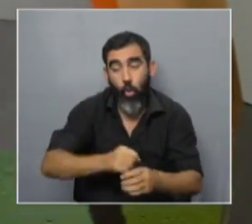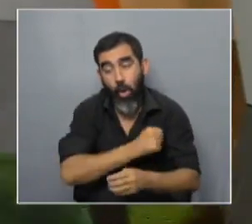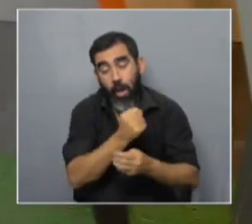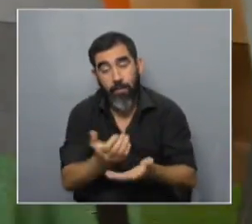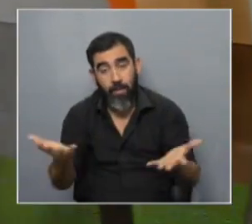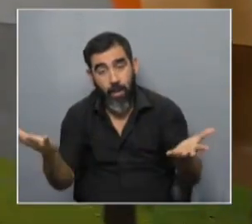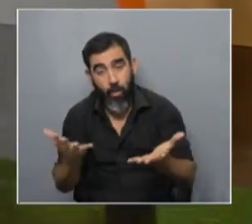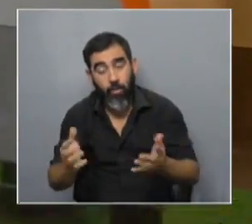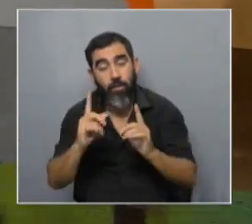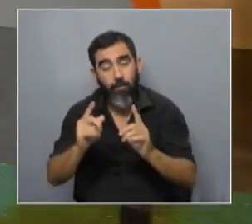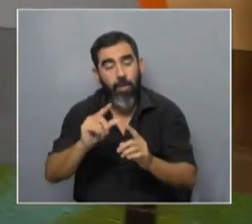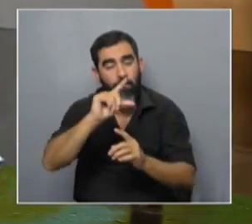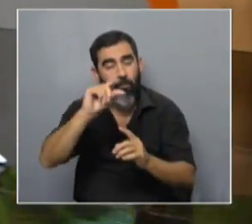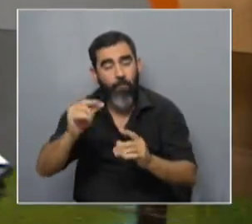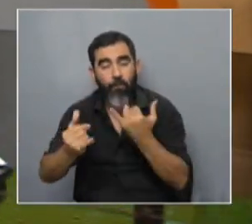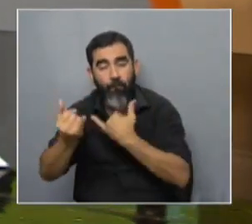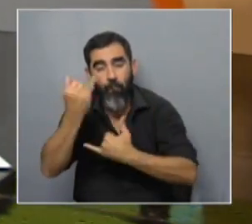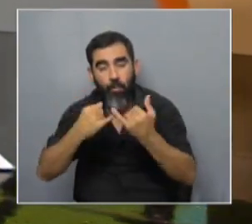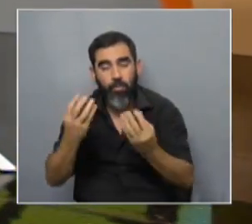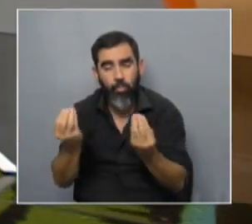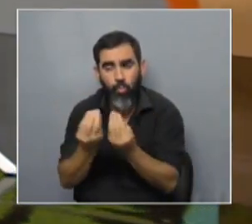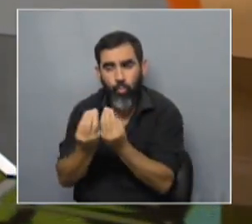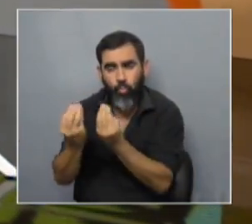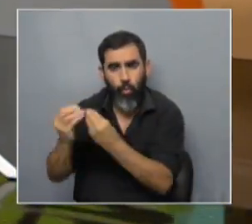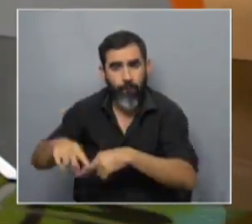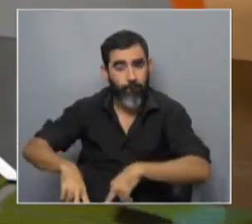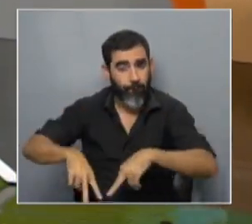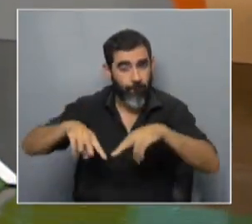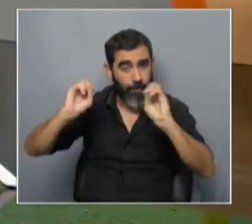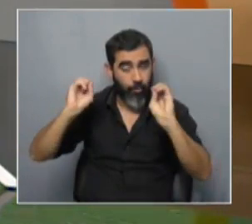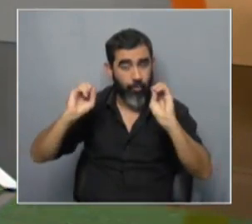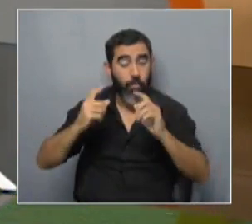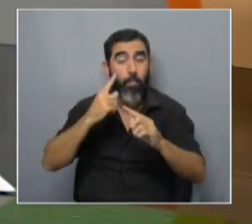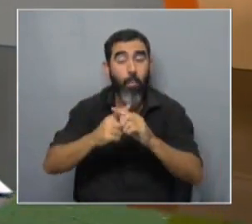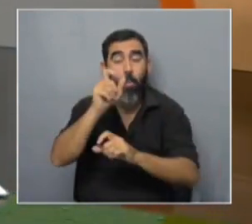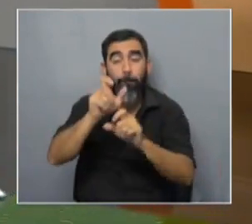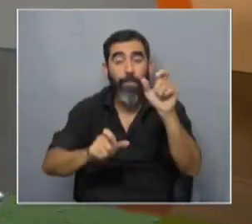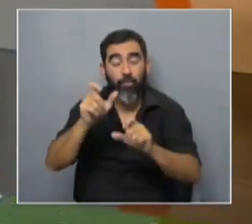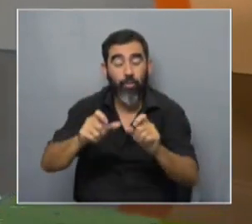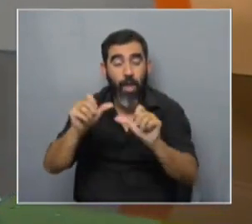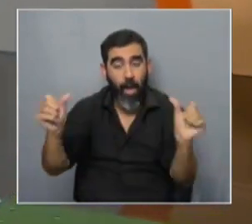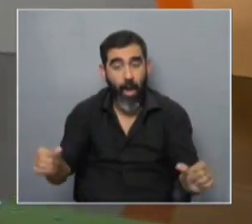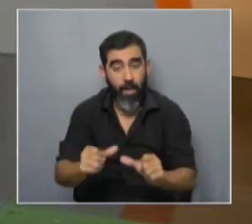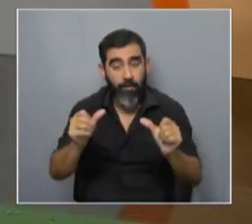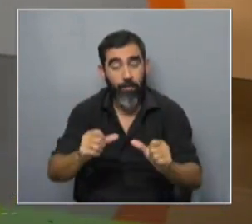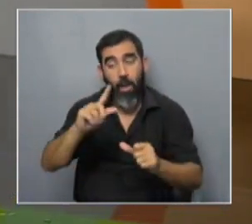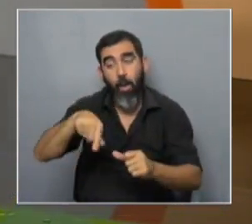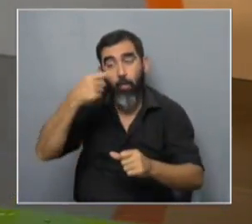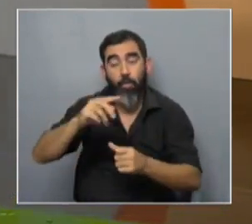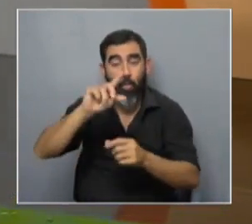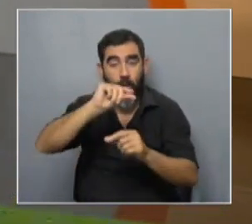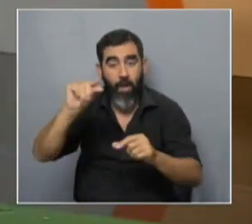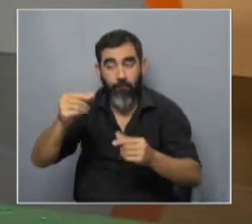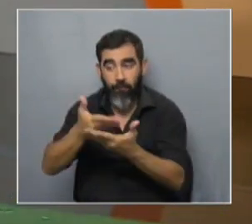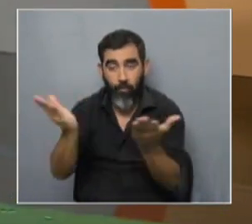parámetro que es bien valioso y que es la cantidad de investigadores por población económicamente activa que es el gráfico que sigue y lo